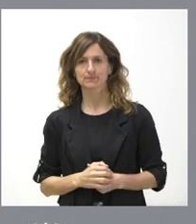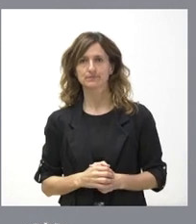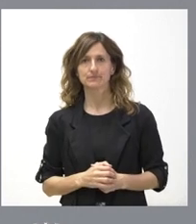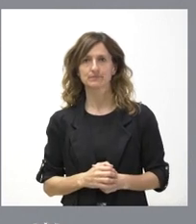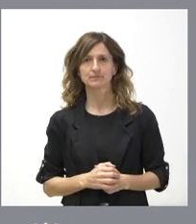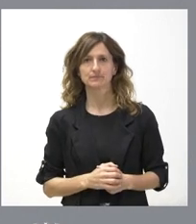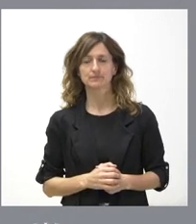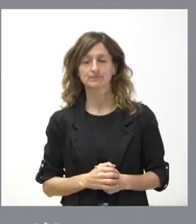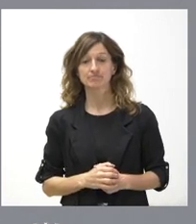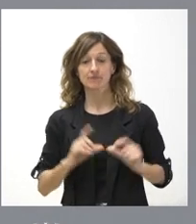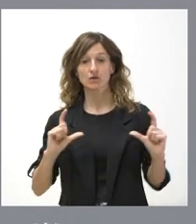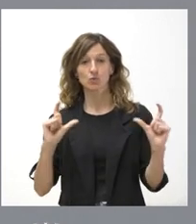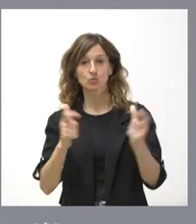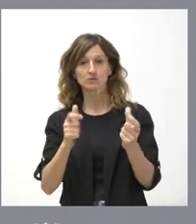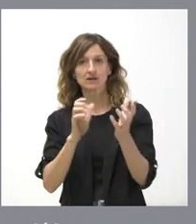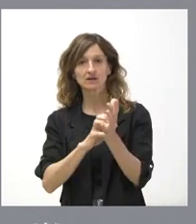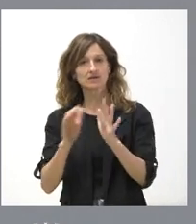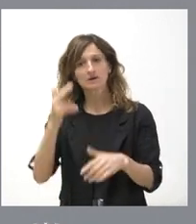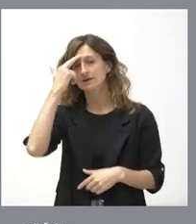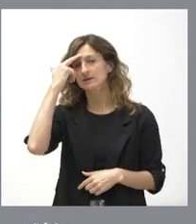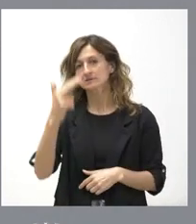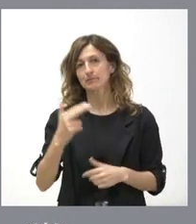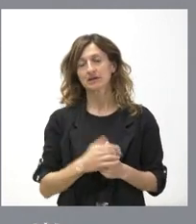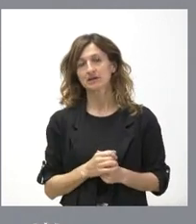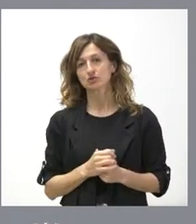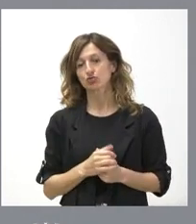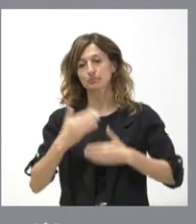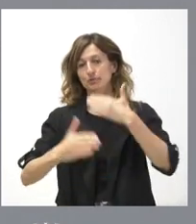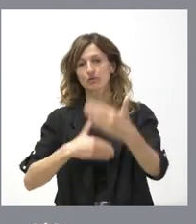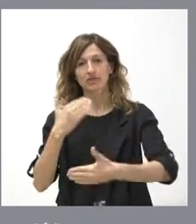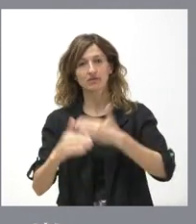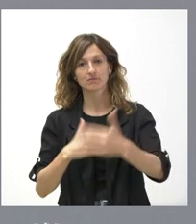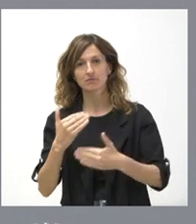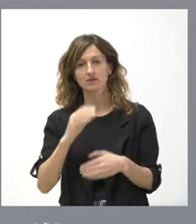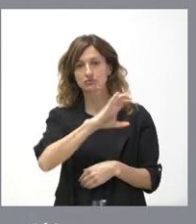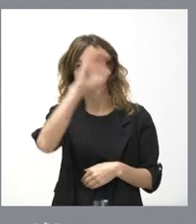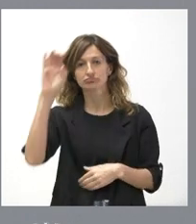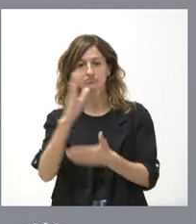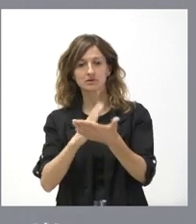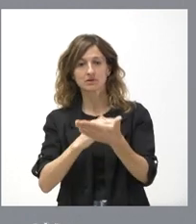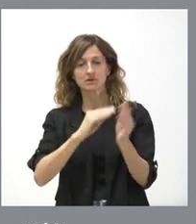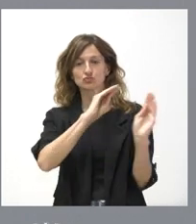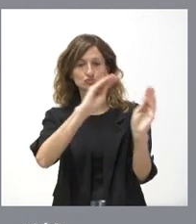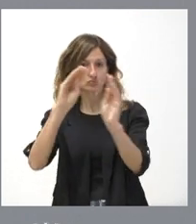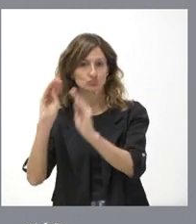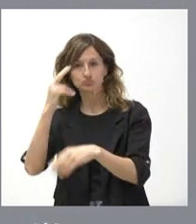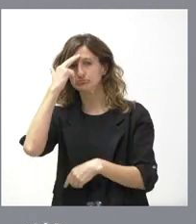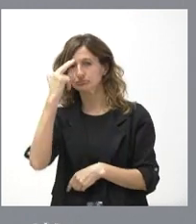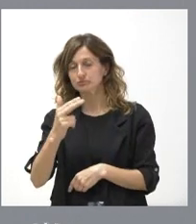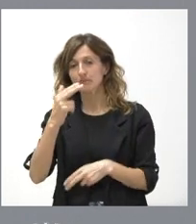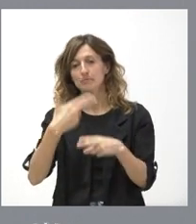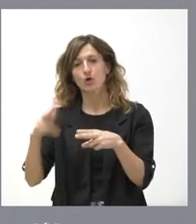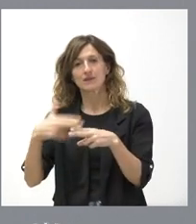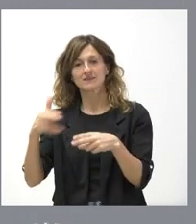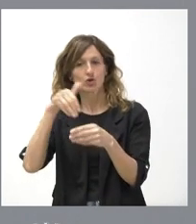Pues desde la Junta de Castilla y León somos muy respetuosos con los procedimientos que se lleven a cabo en otras comunidades autónomas y más si tienen un contenido político